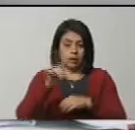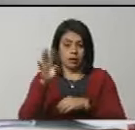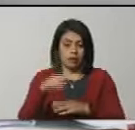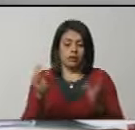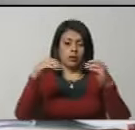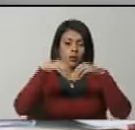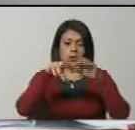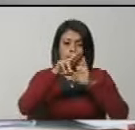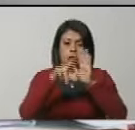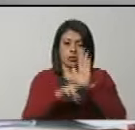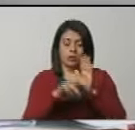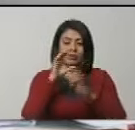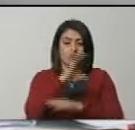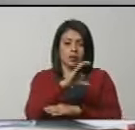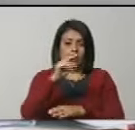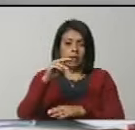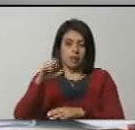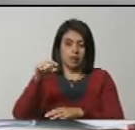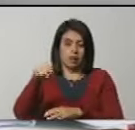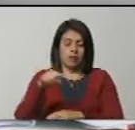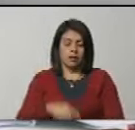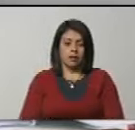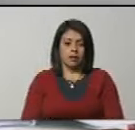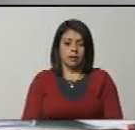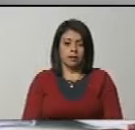conformidad con las normas que dicte el Consejo Nacional Electoral.